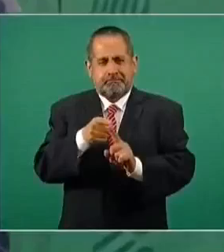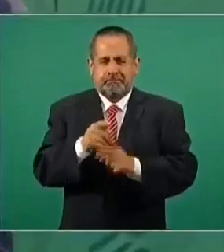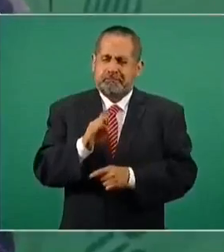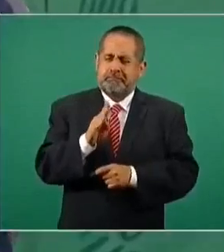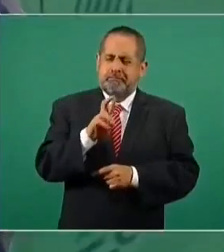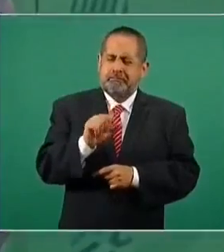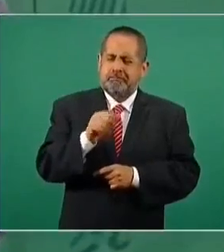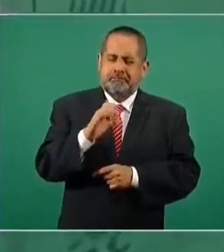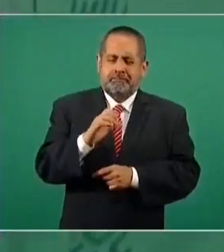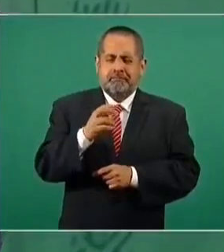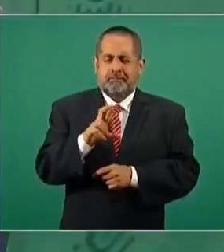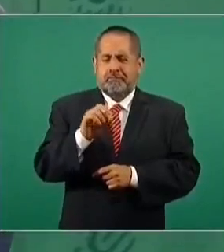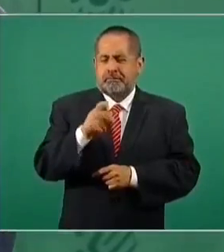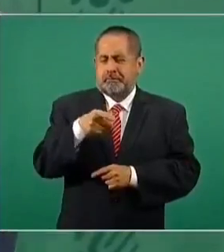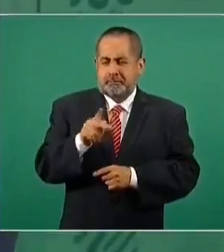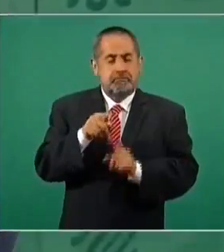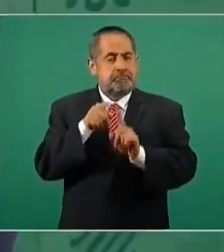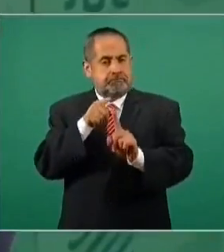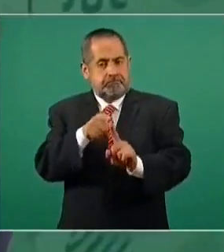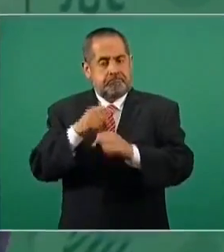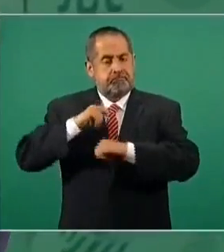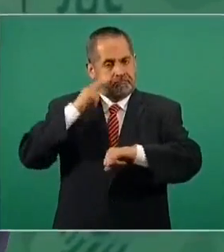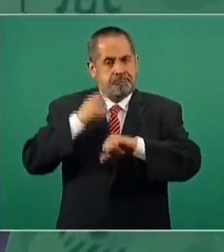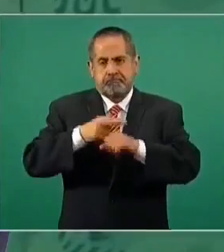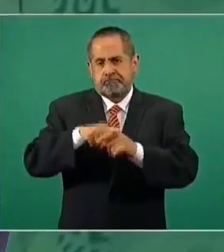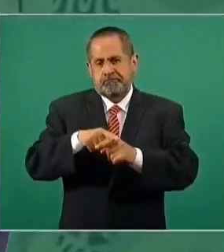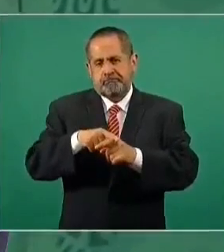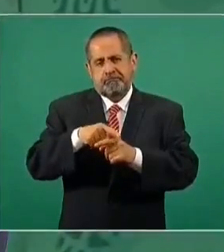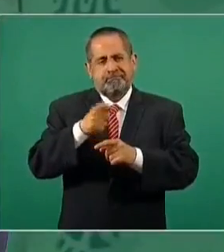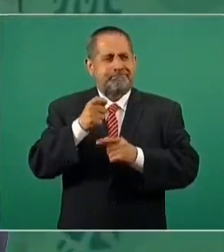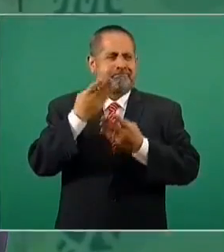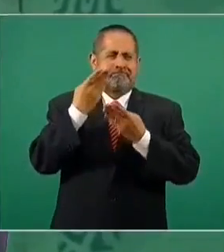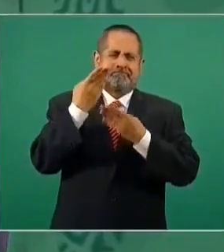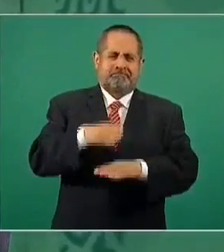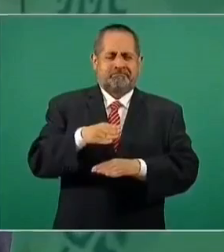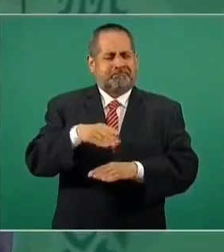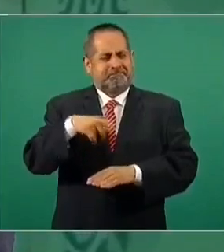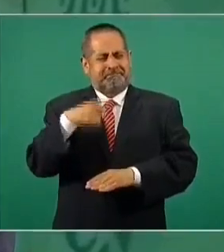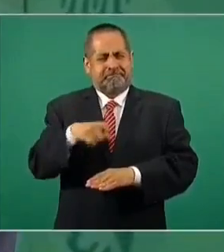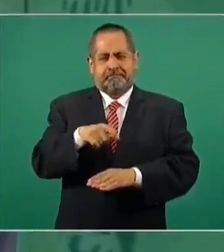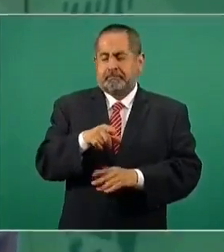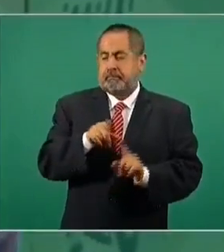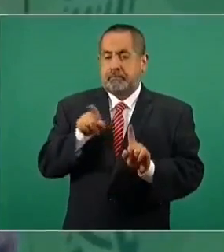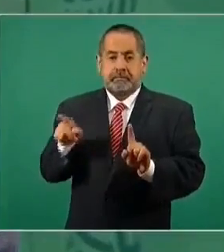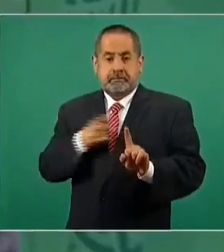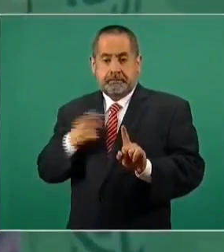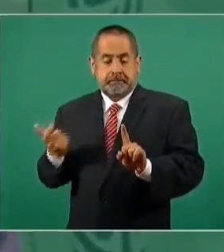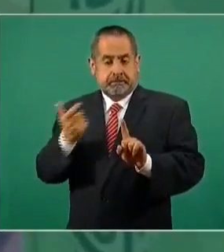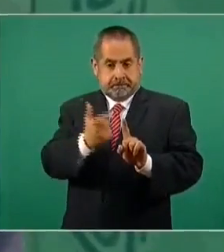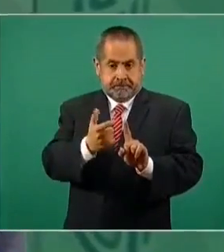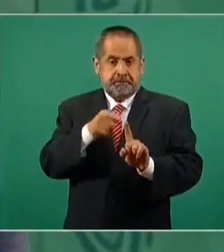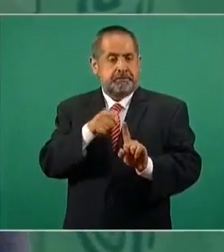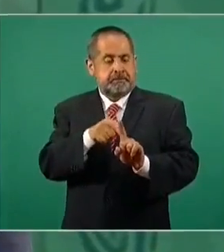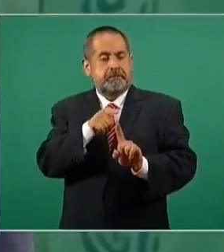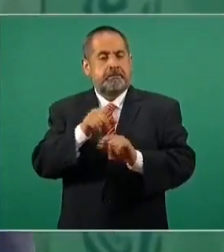que dirige, que coordina,